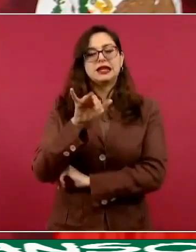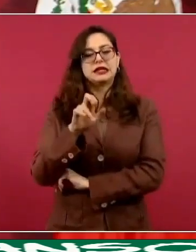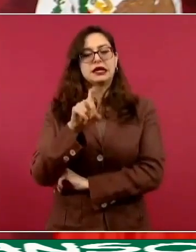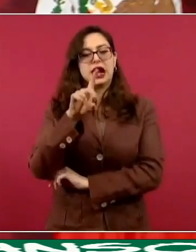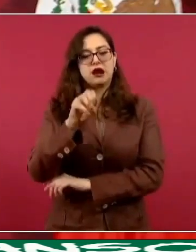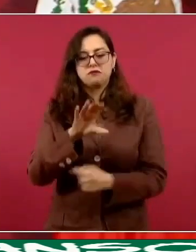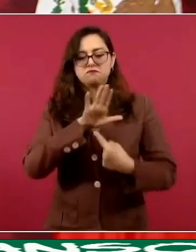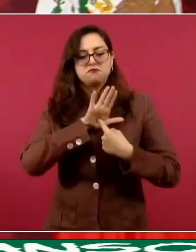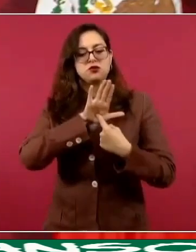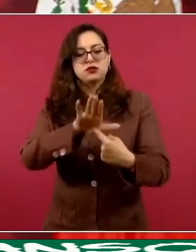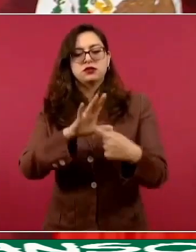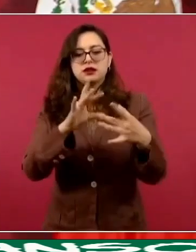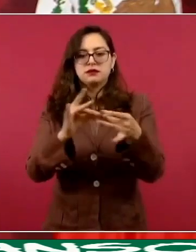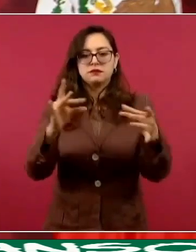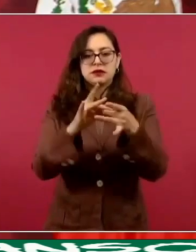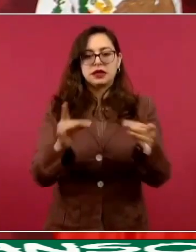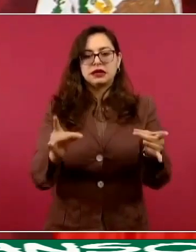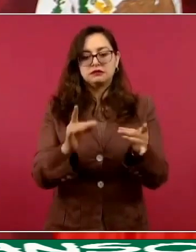presentado.